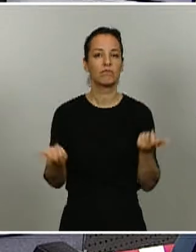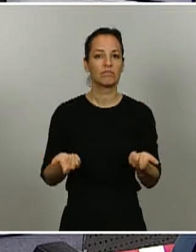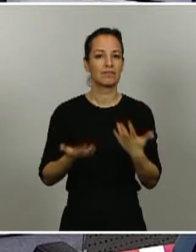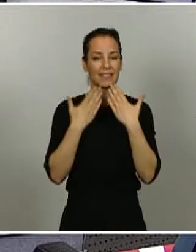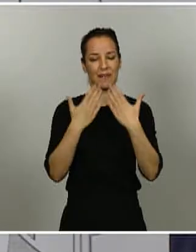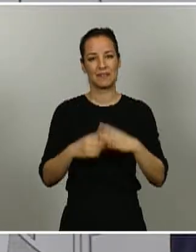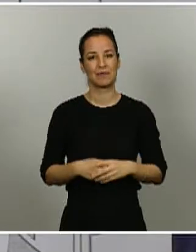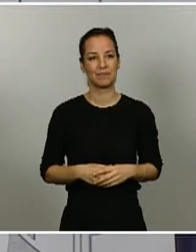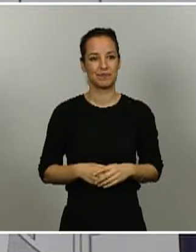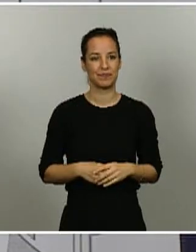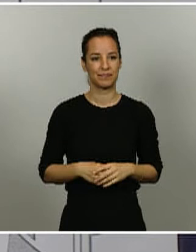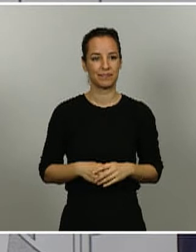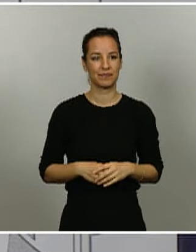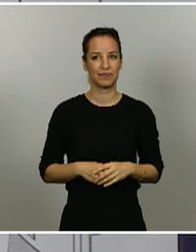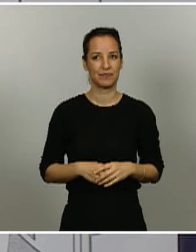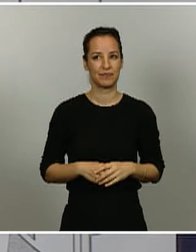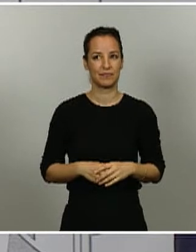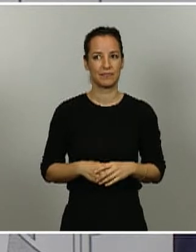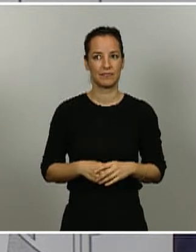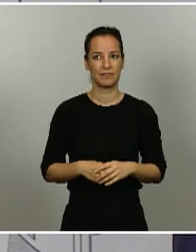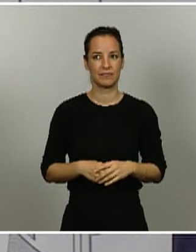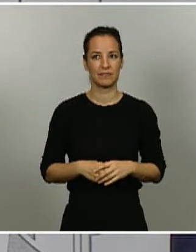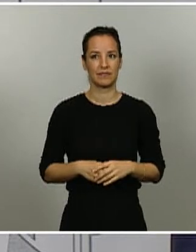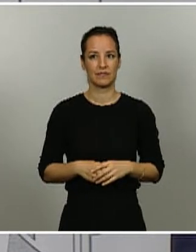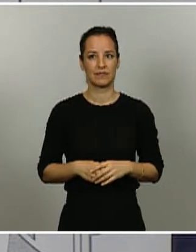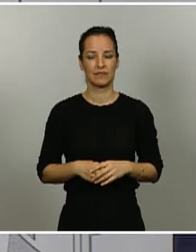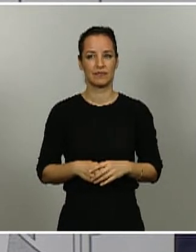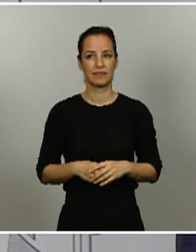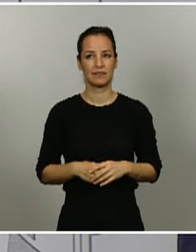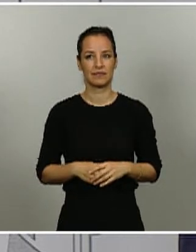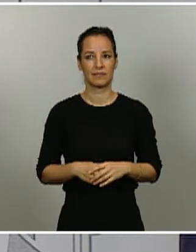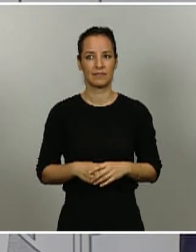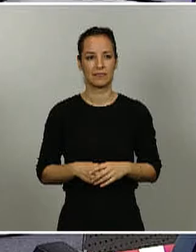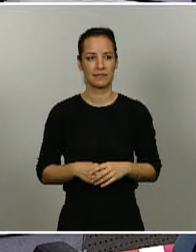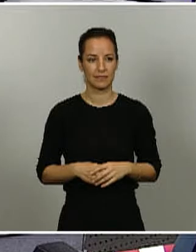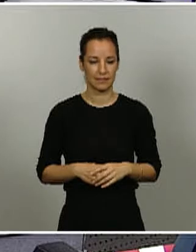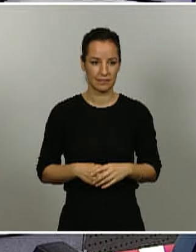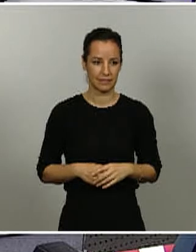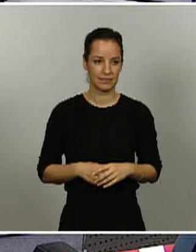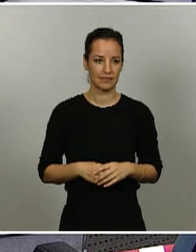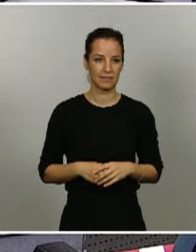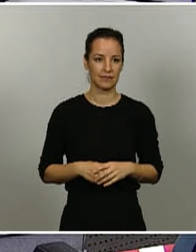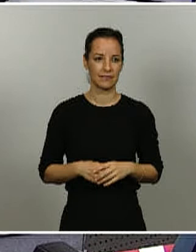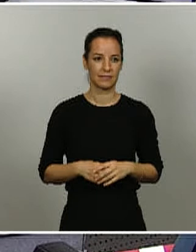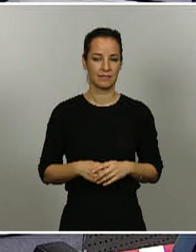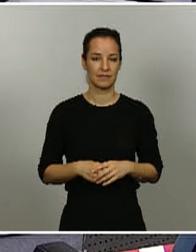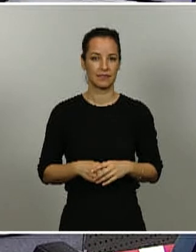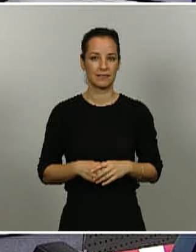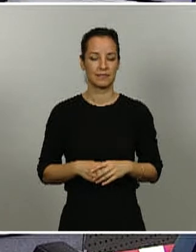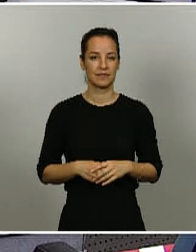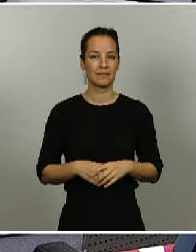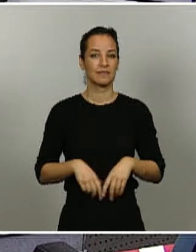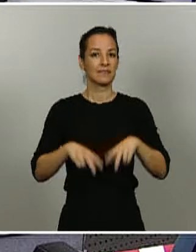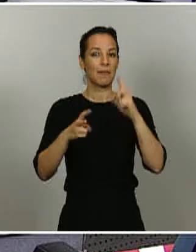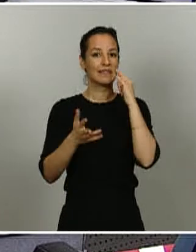gracias doctora Ioti. Bien, con respecto a la fiabilidad de los test en este sentido me remito